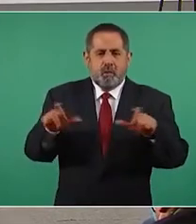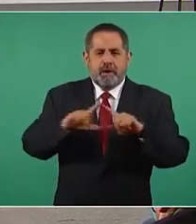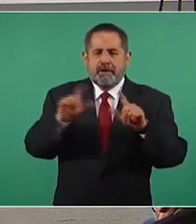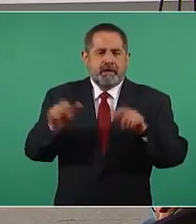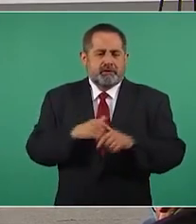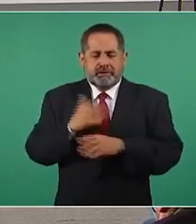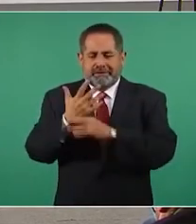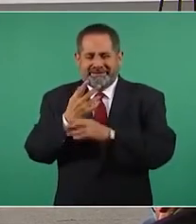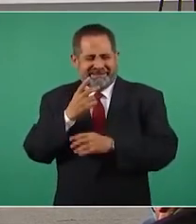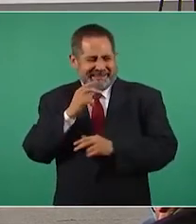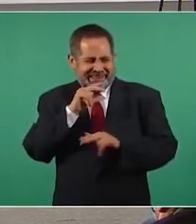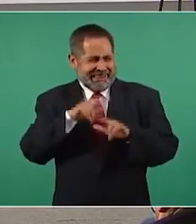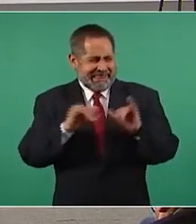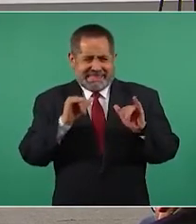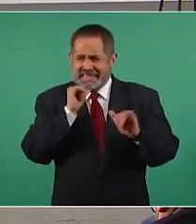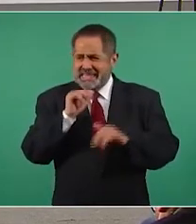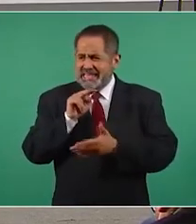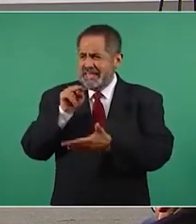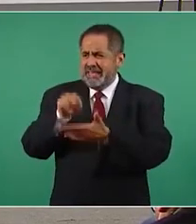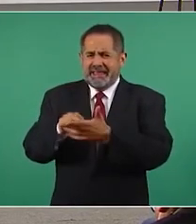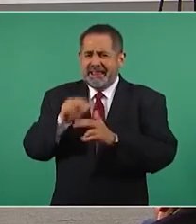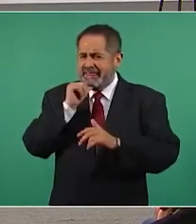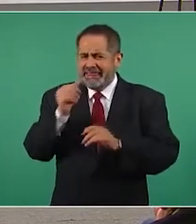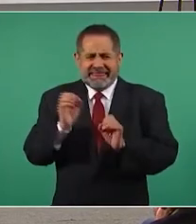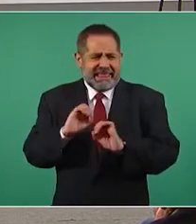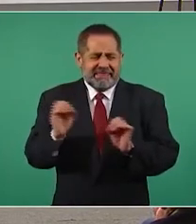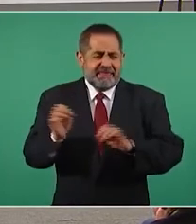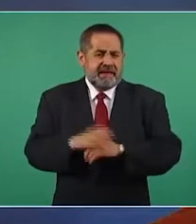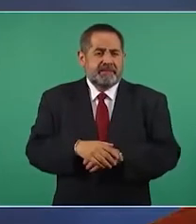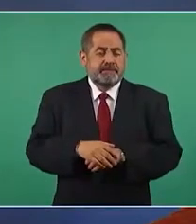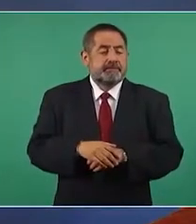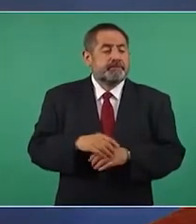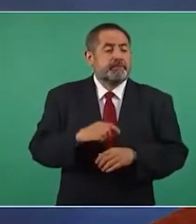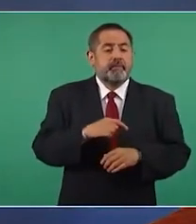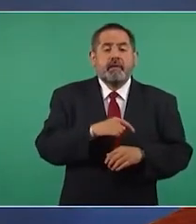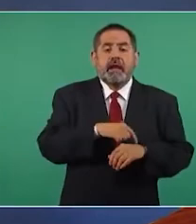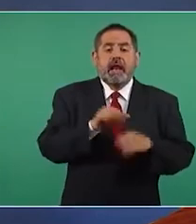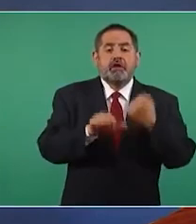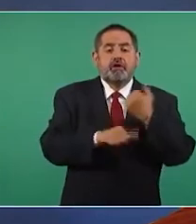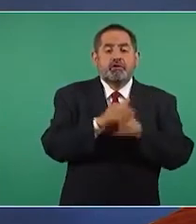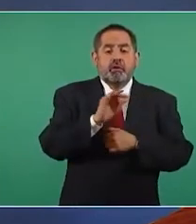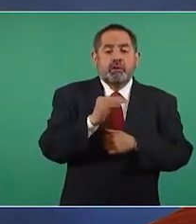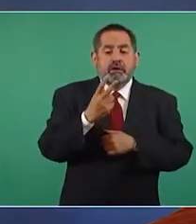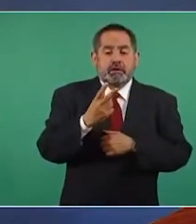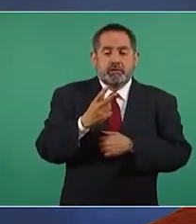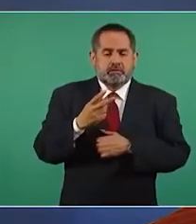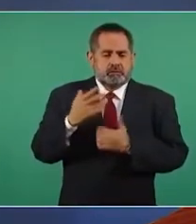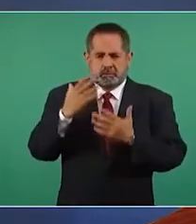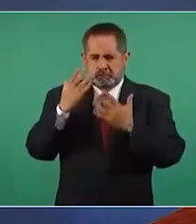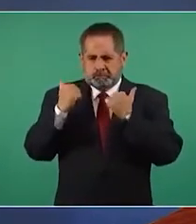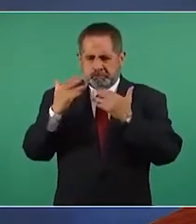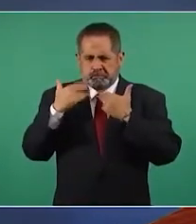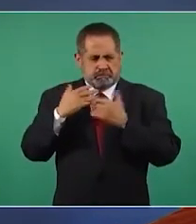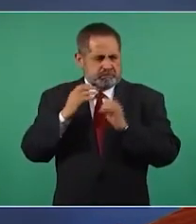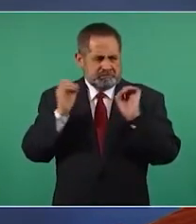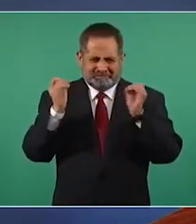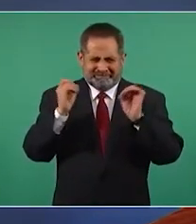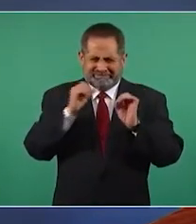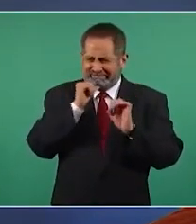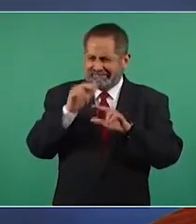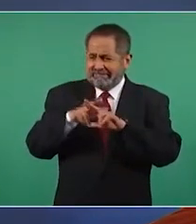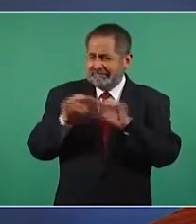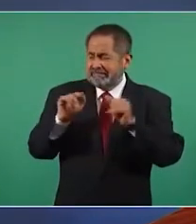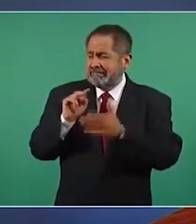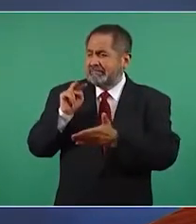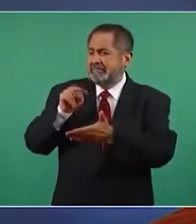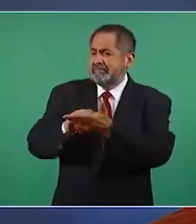que fuera parte de este operativo a las 11.42 de la mañana, informa que al momento no participa en ninguna diligencia relacionada